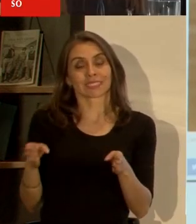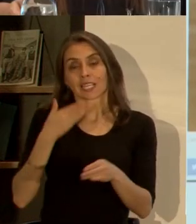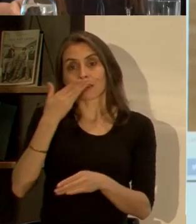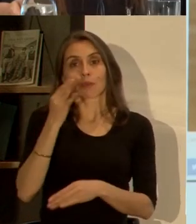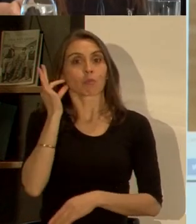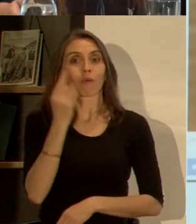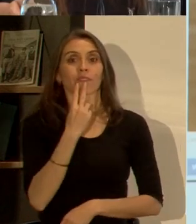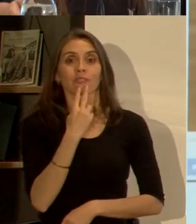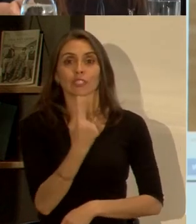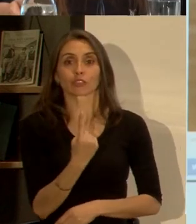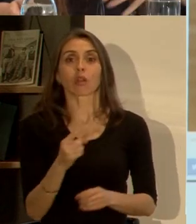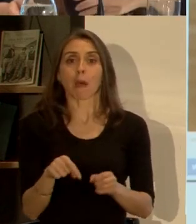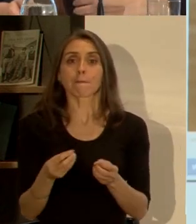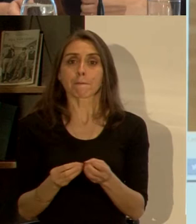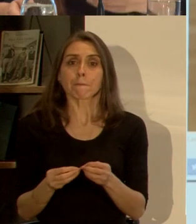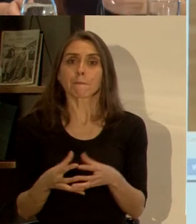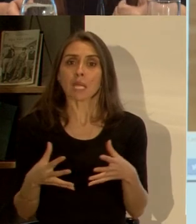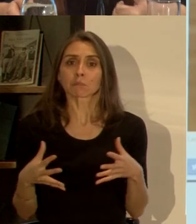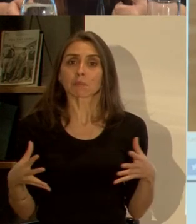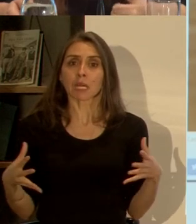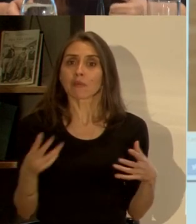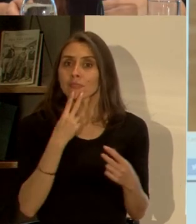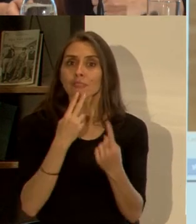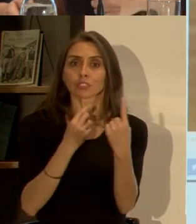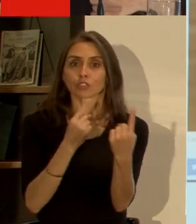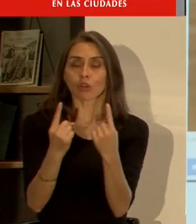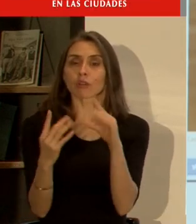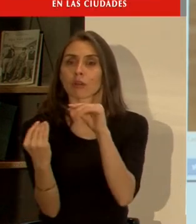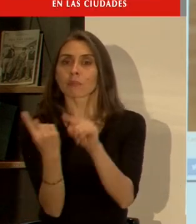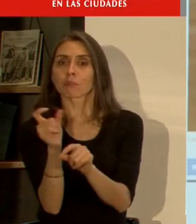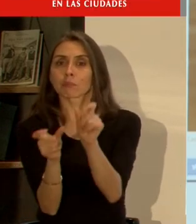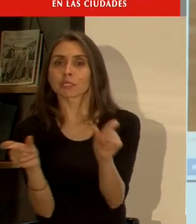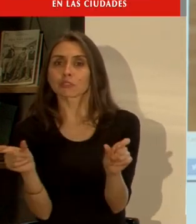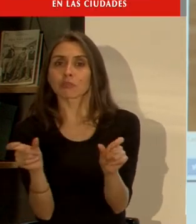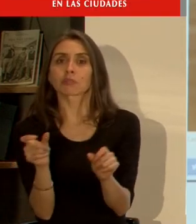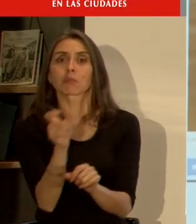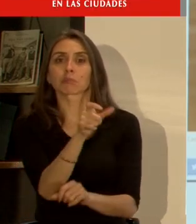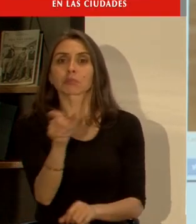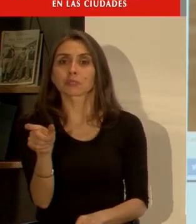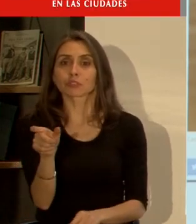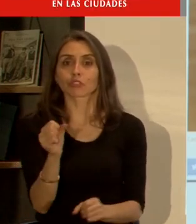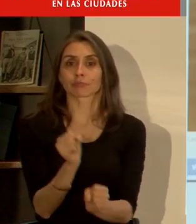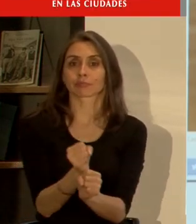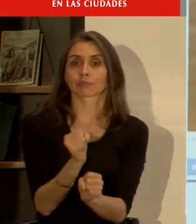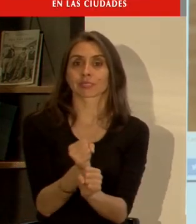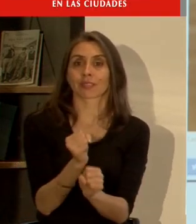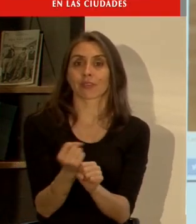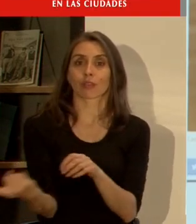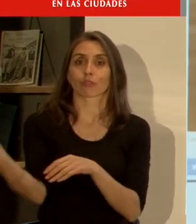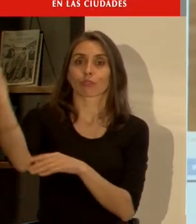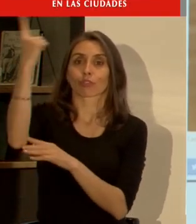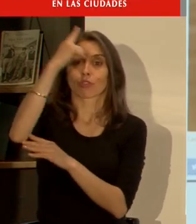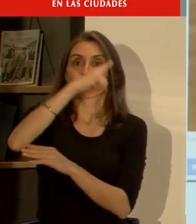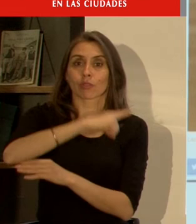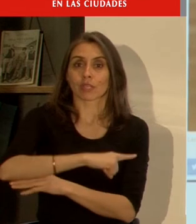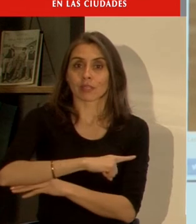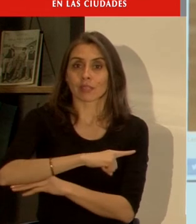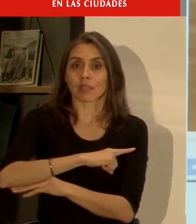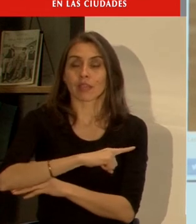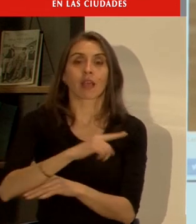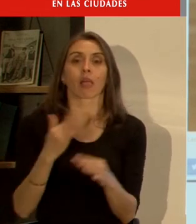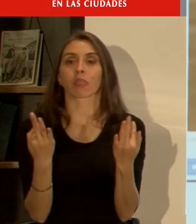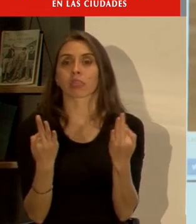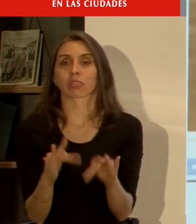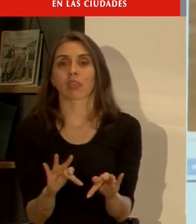anteriormente que cada vez más están apareciendo y cuando uno habla con estas personas o que son personas que efectivamente trabajan todo el día obviamente no